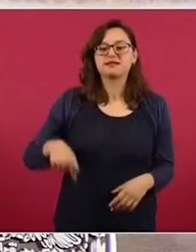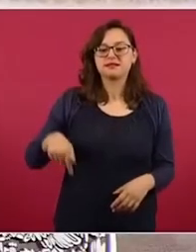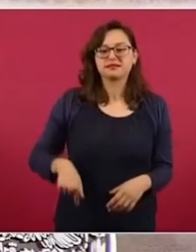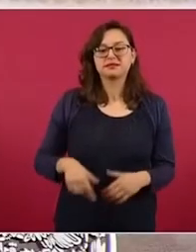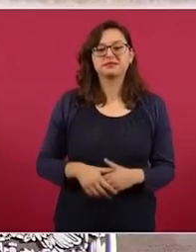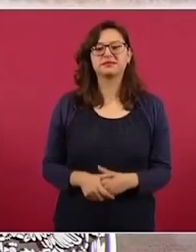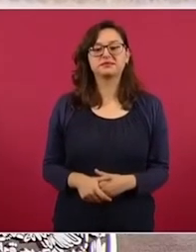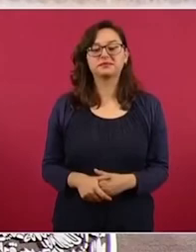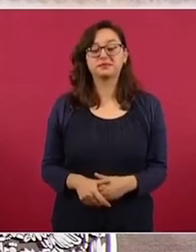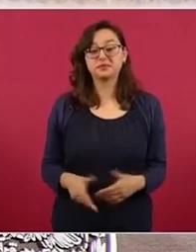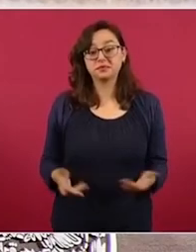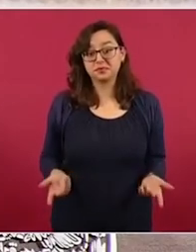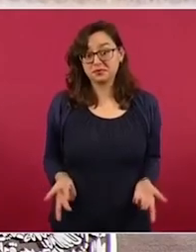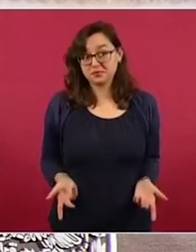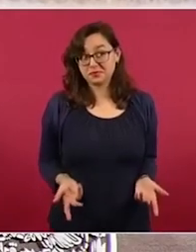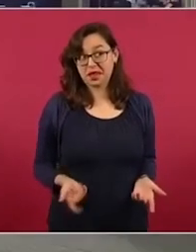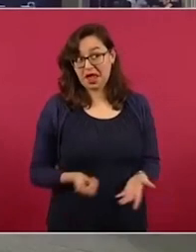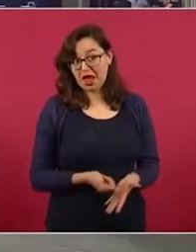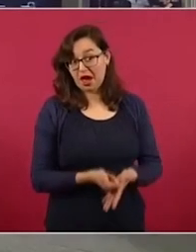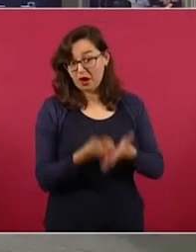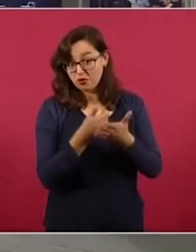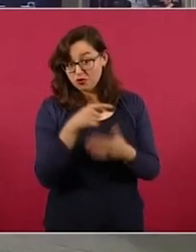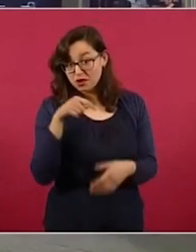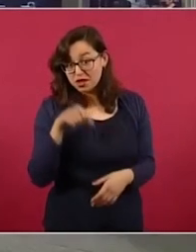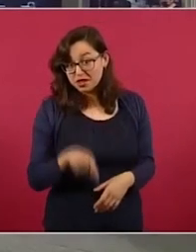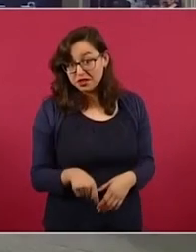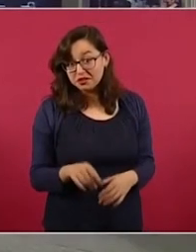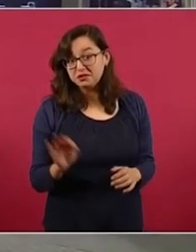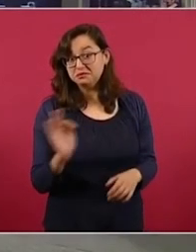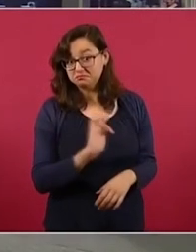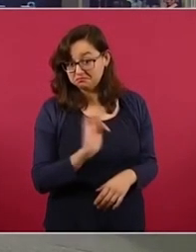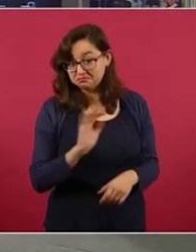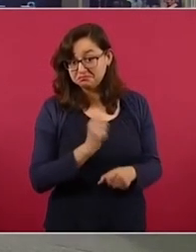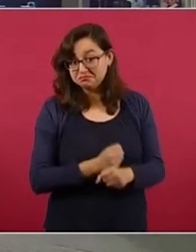Cuando dice pueden ayudar aquí, ¿se referiría a una secretaría?